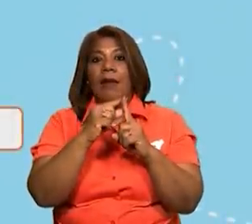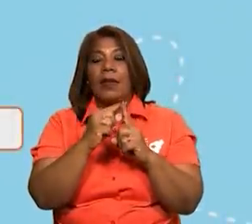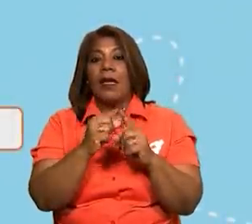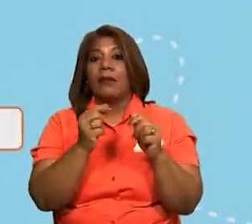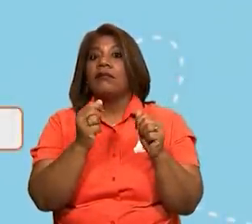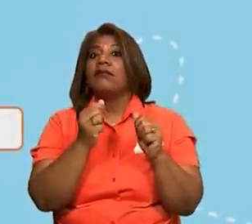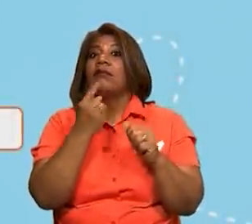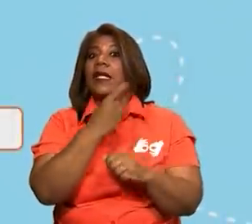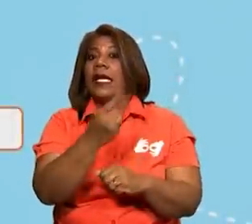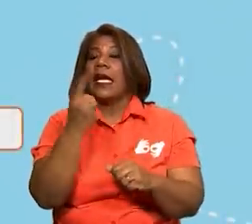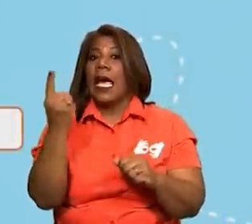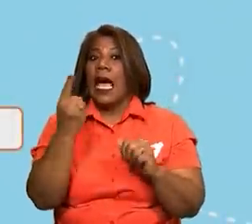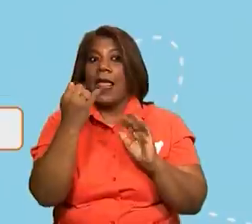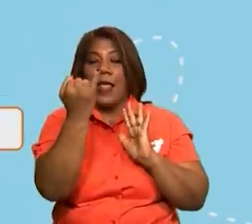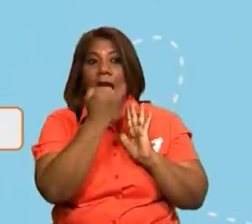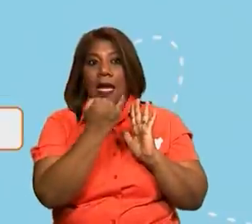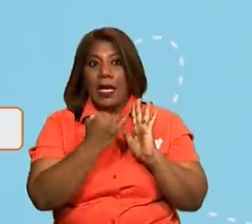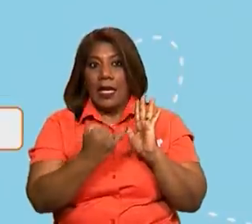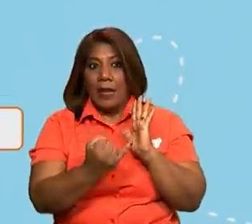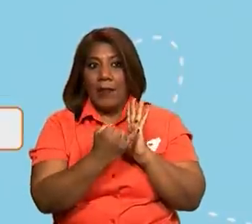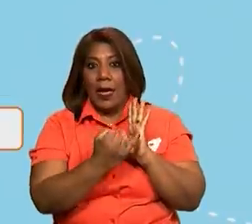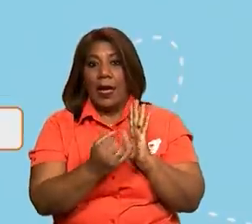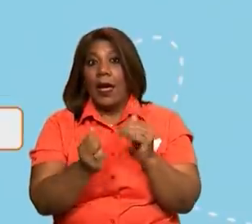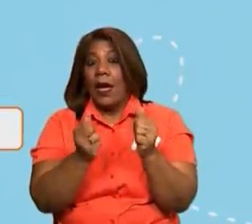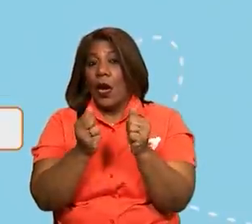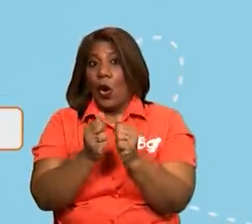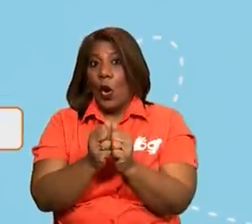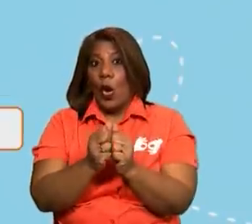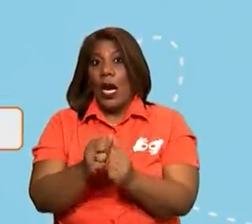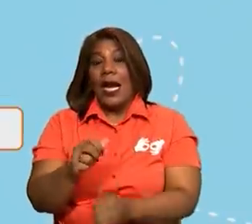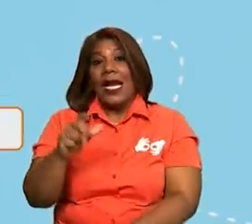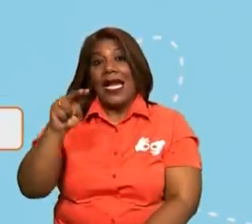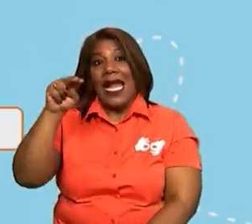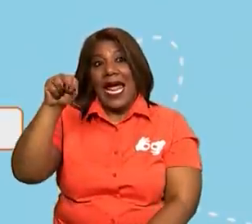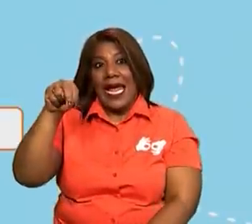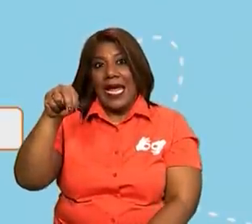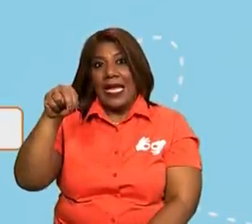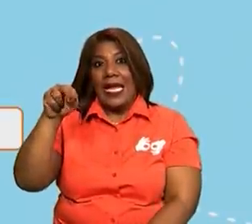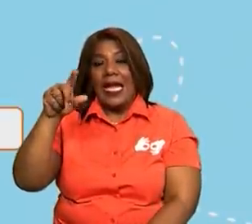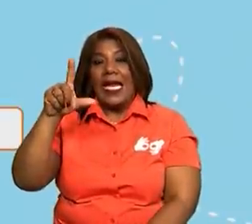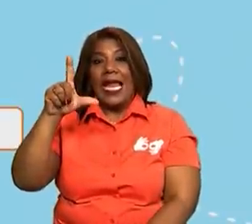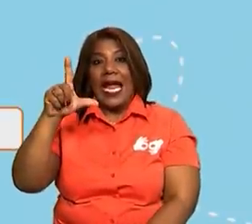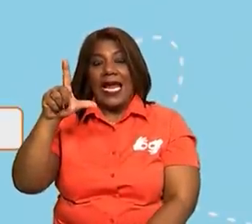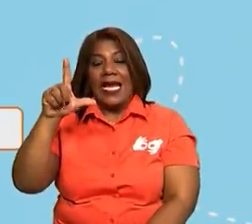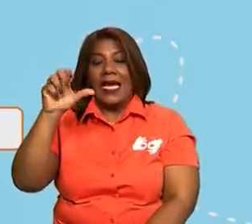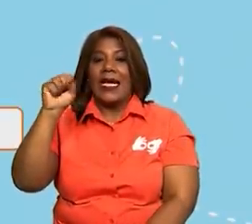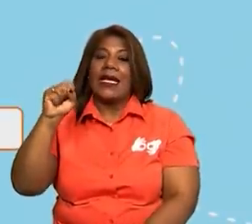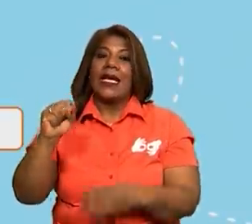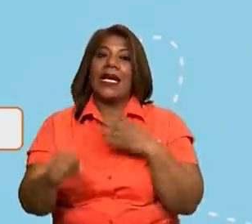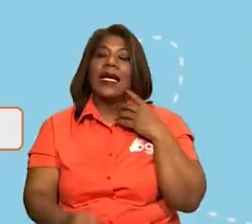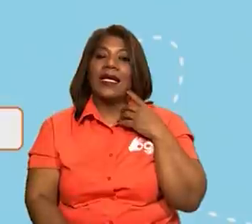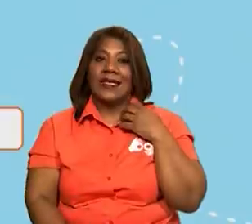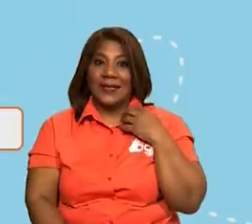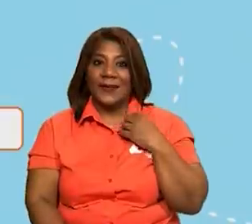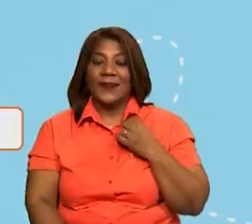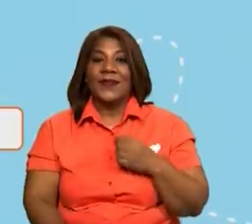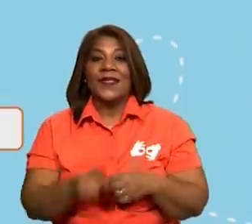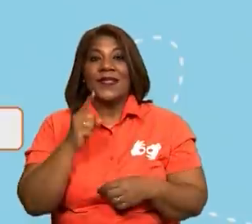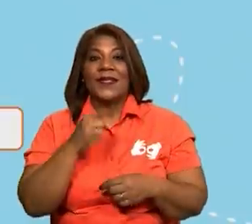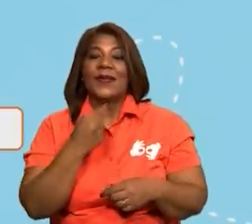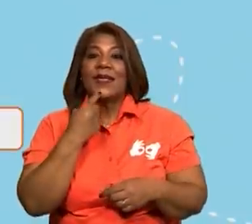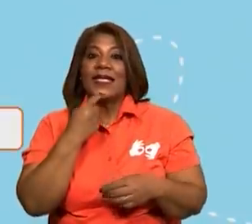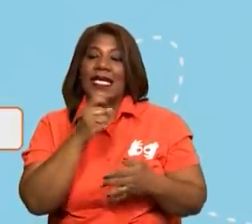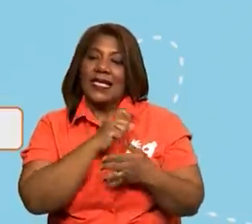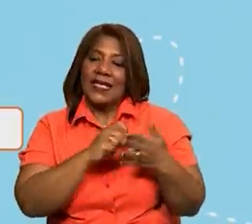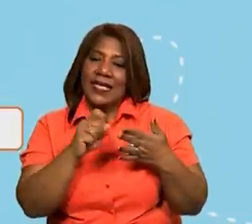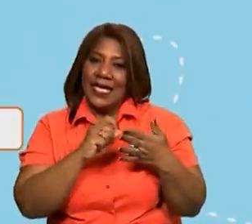fonemas N, L y S, ¿verdad? Esto ya lo vimos. Así que ustedes van a escribir las